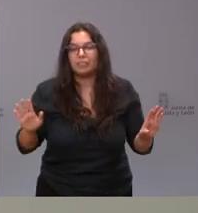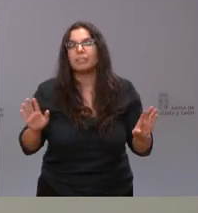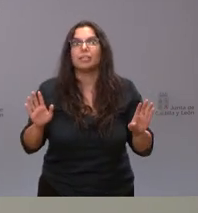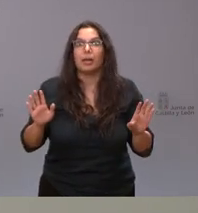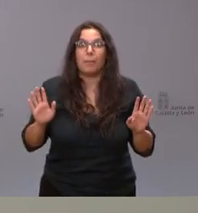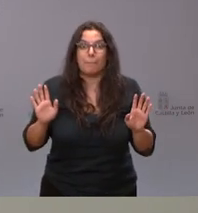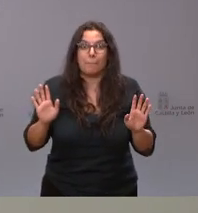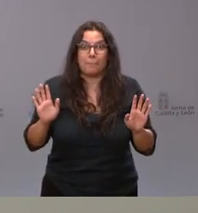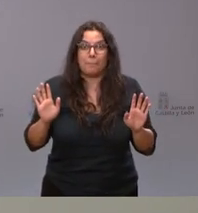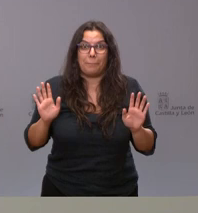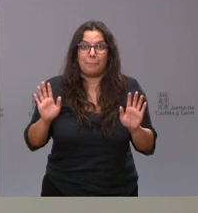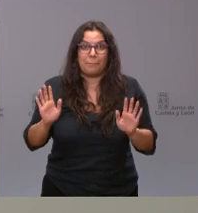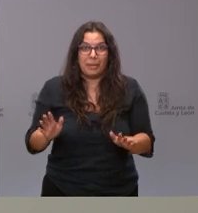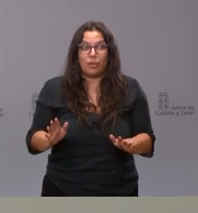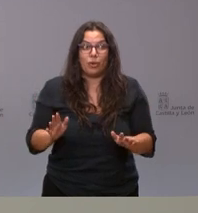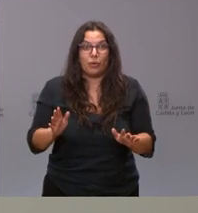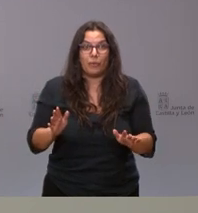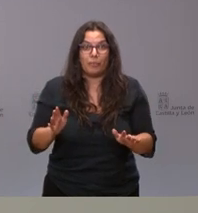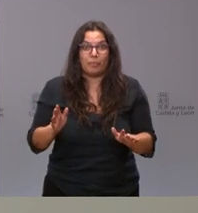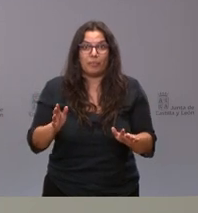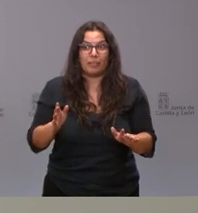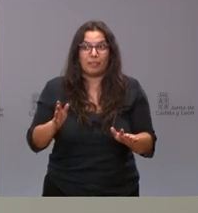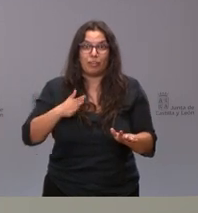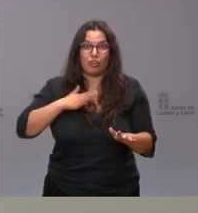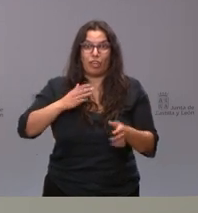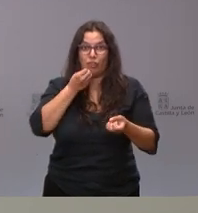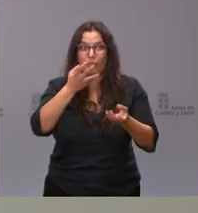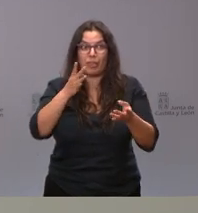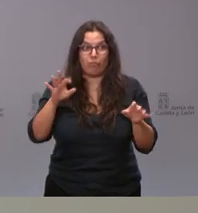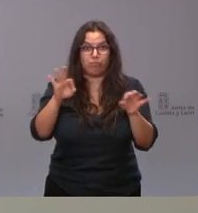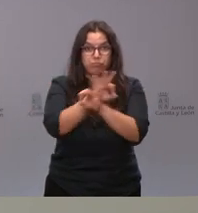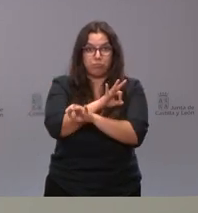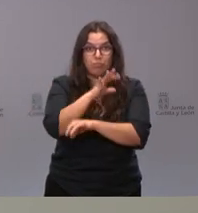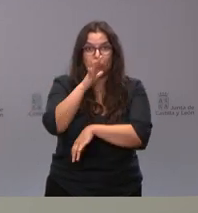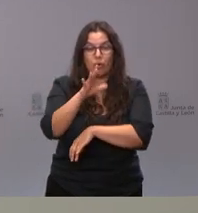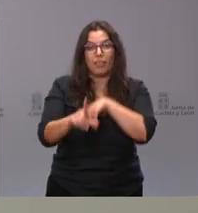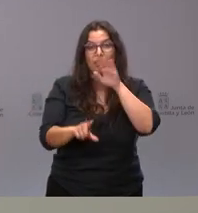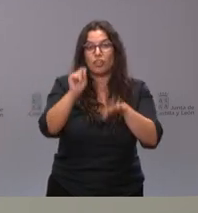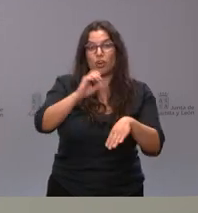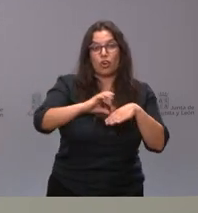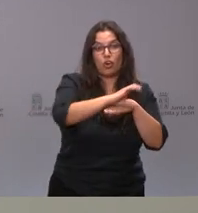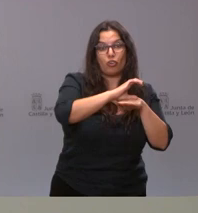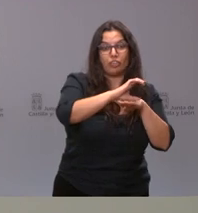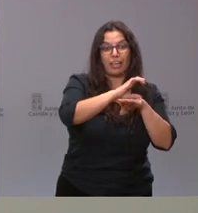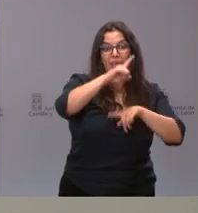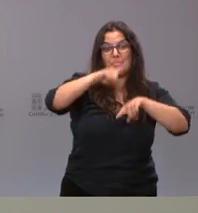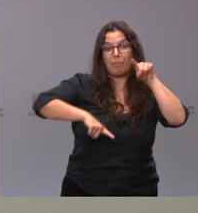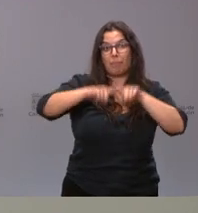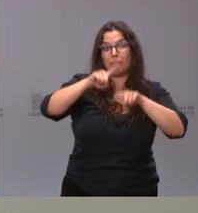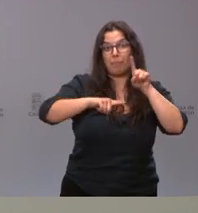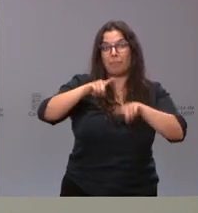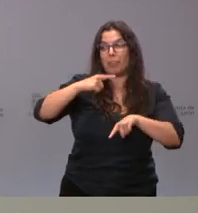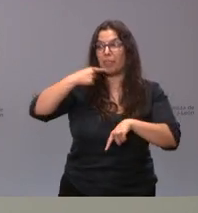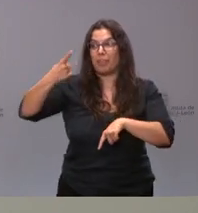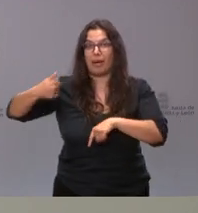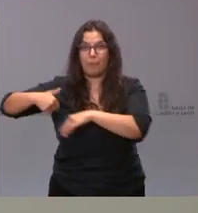sí el que no demos una información equivocada, porque, lógicamente, la decisión de la consejería pues será distinta entre que